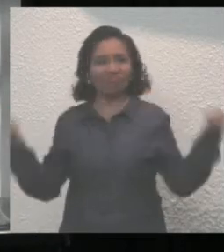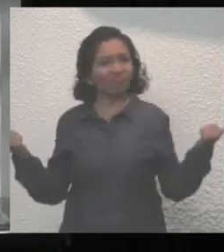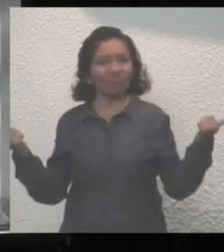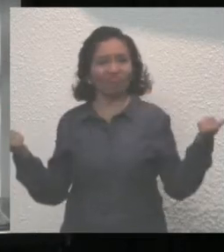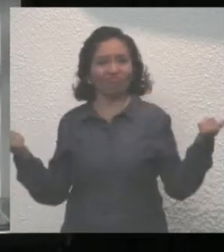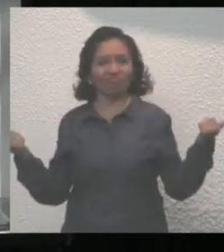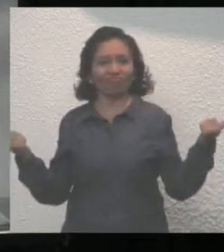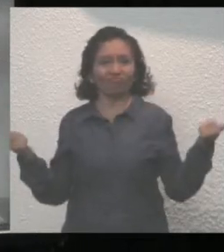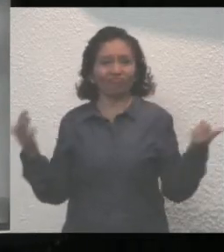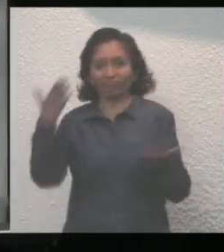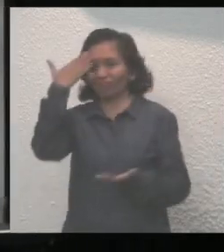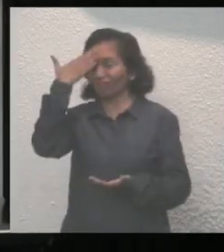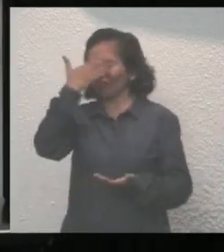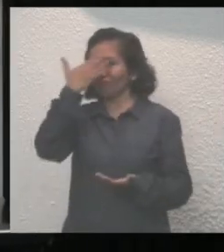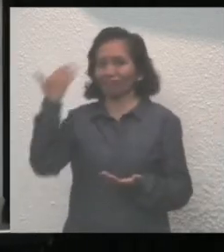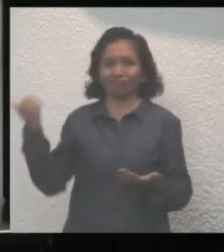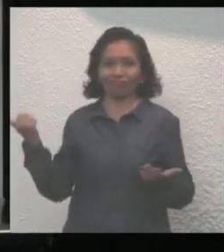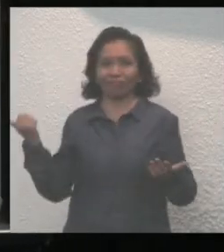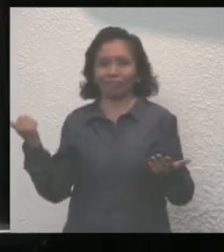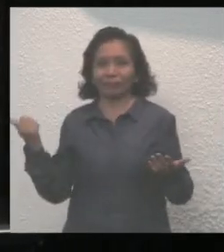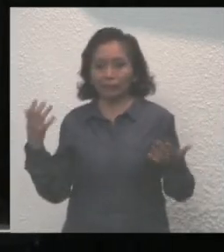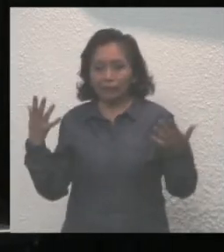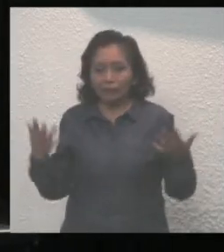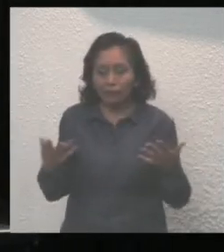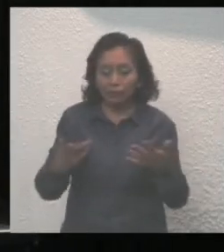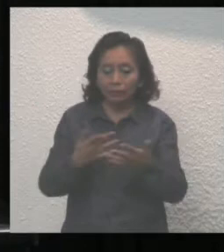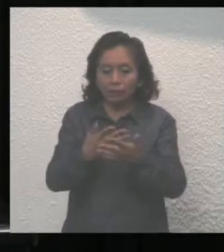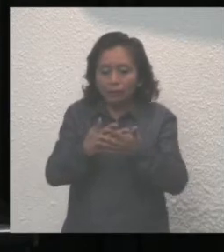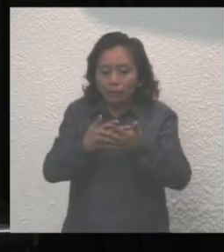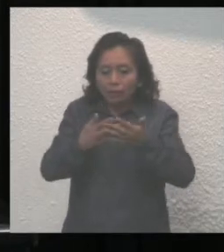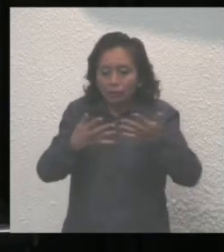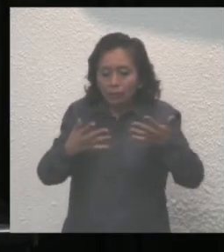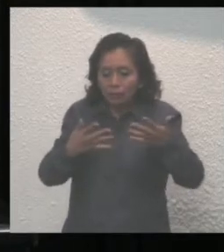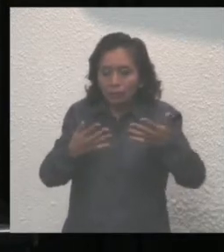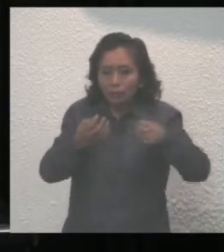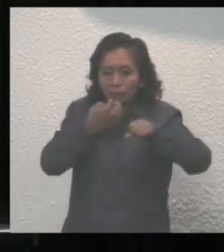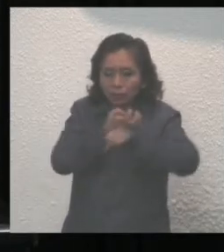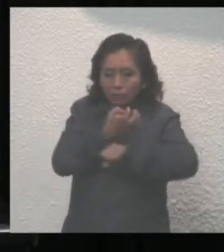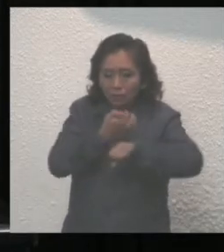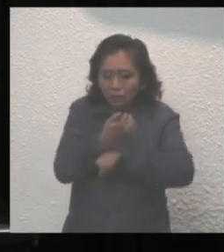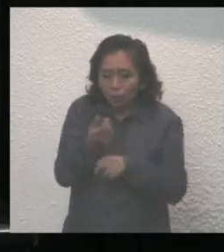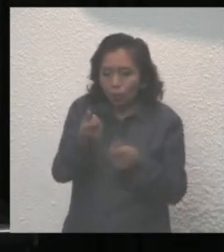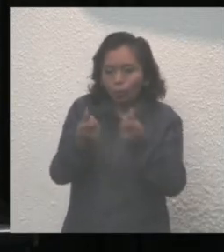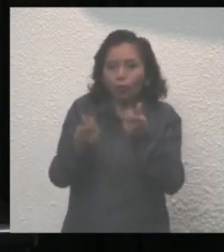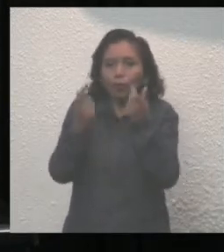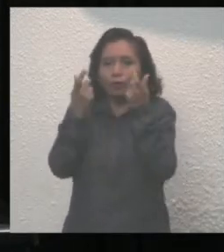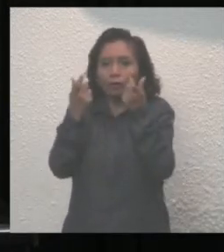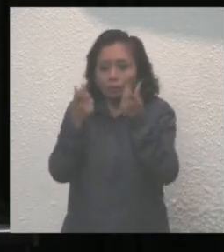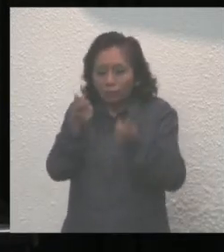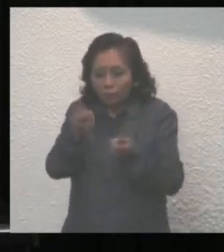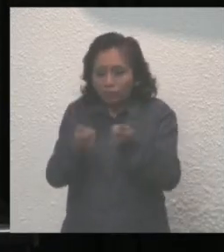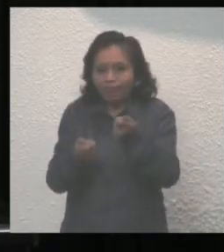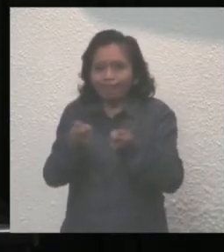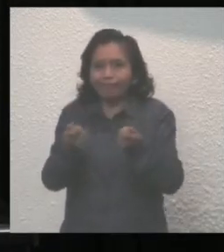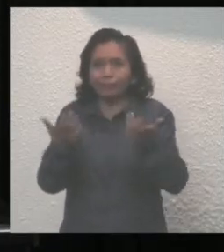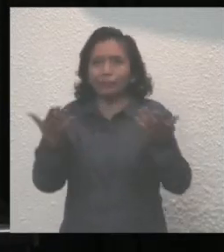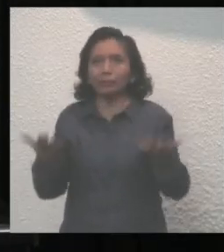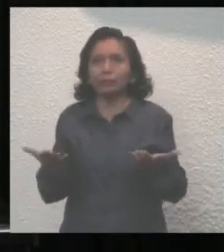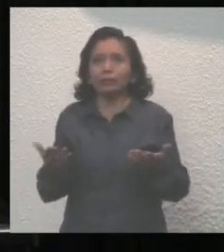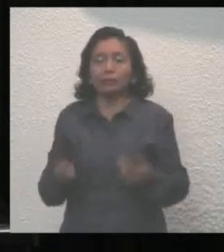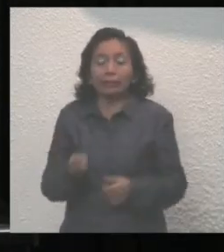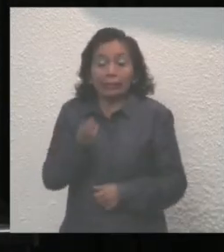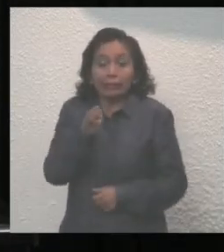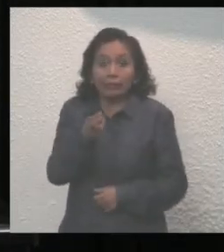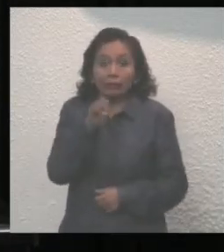preparado. La rendición de cuentas sobre el Estado que guarda la Administración Pública es uno de los